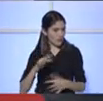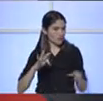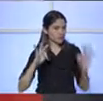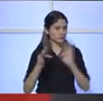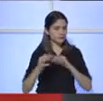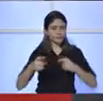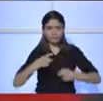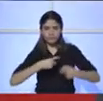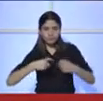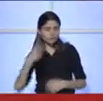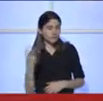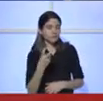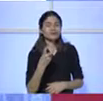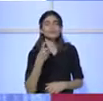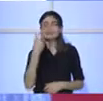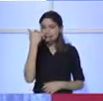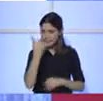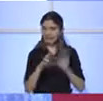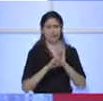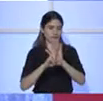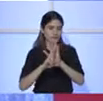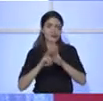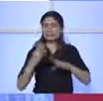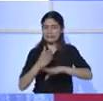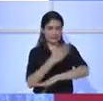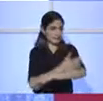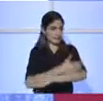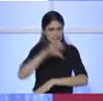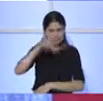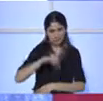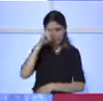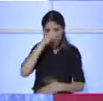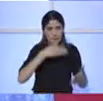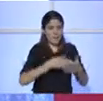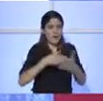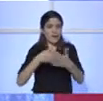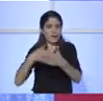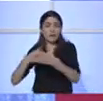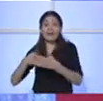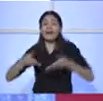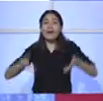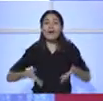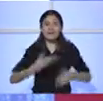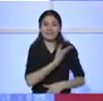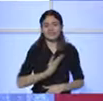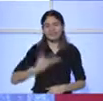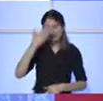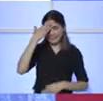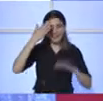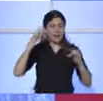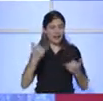Ahora ya es posible. Es decir, antes no era posible, ahora ya se puede y el Estado ya puede contar con sus bienes. ¿Qué es lo que pasa?